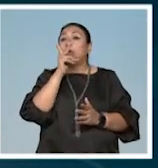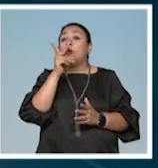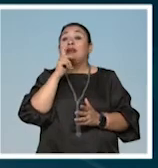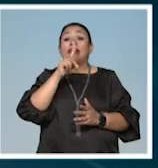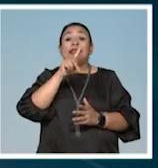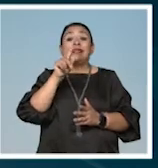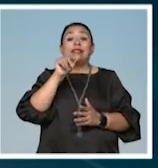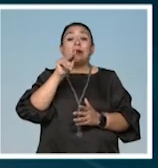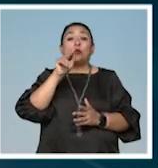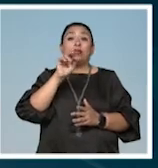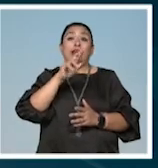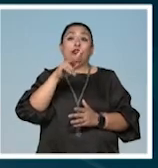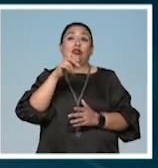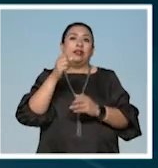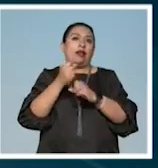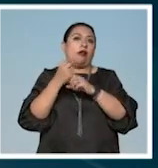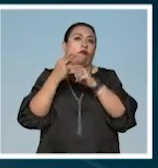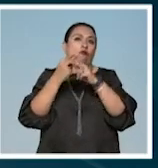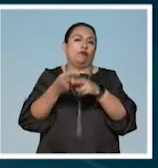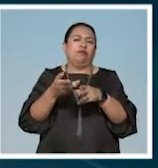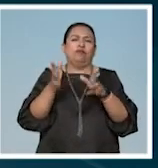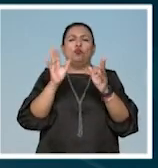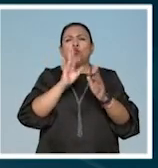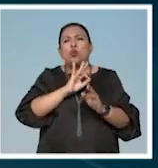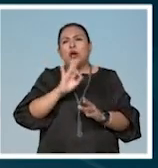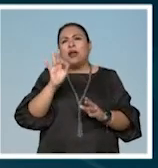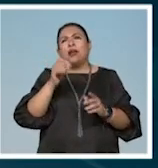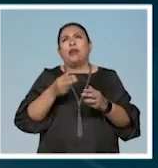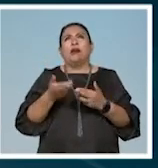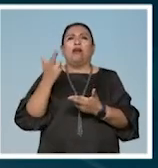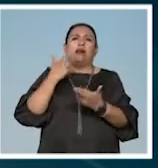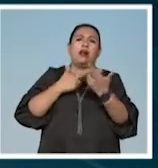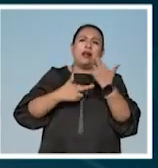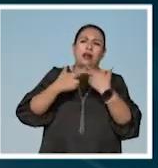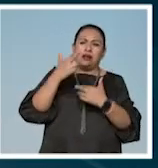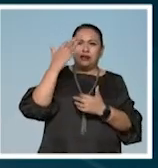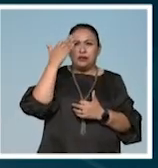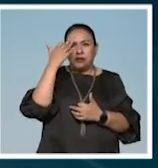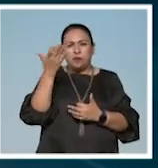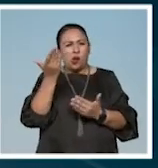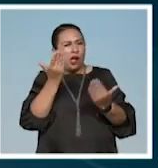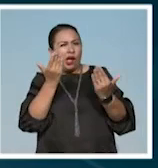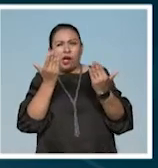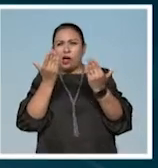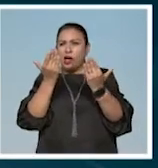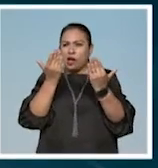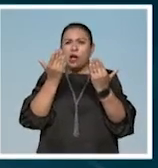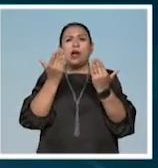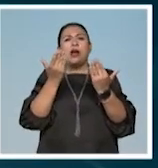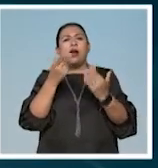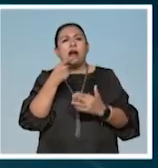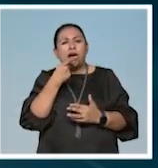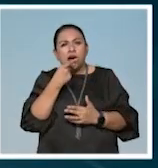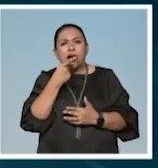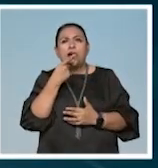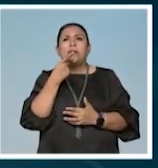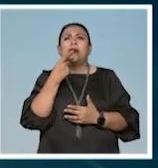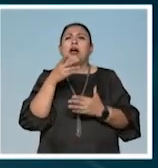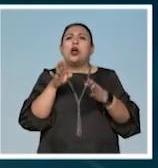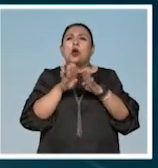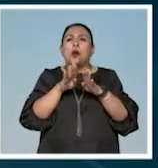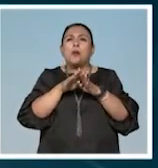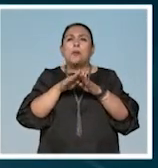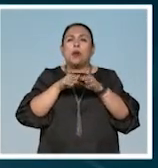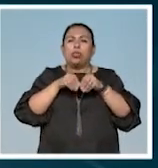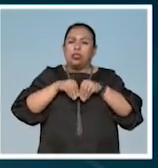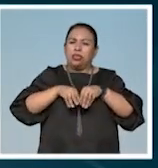zapoteco del centenario. bueno, y ahí se puede uno ir hacia atrás y comparar con lo que se habla y como las